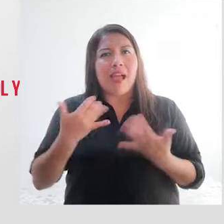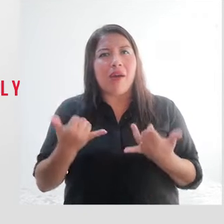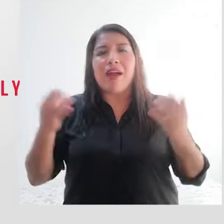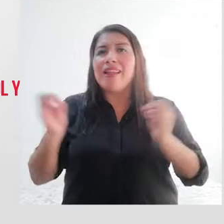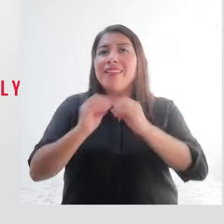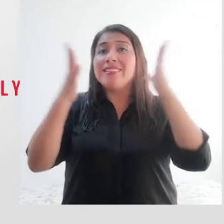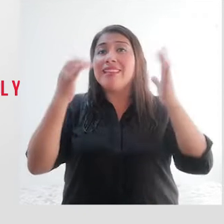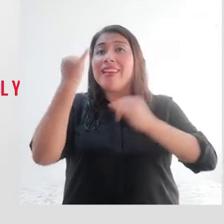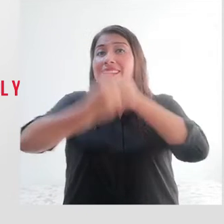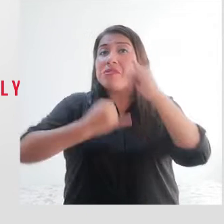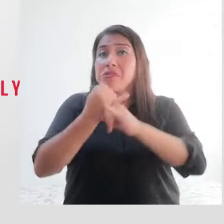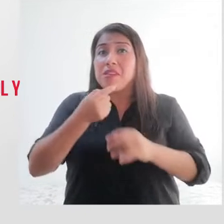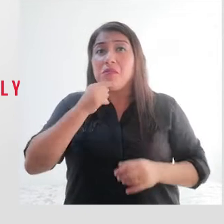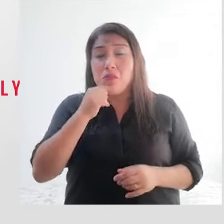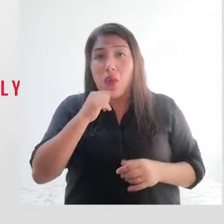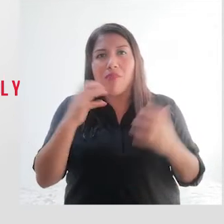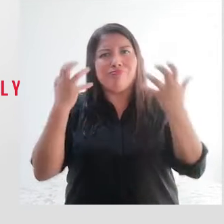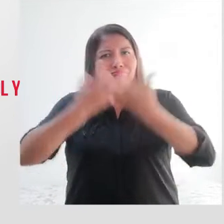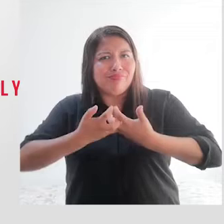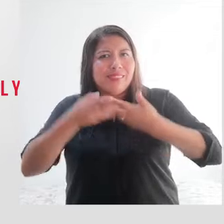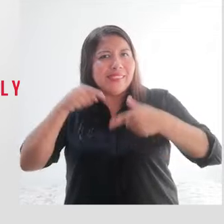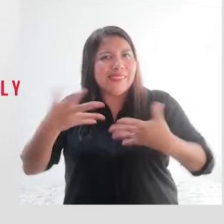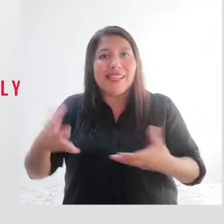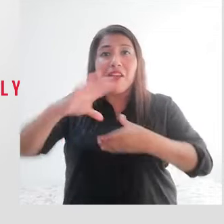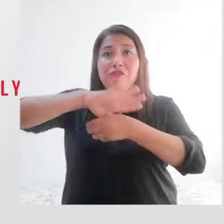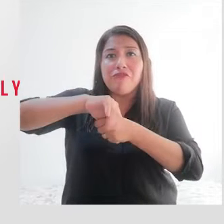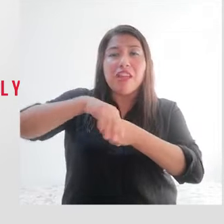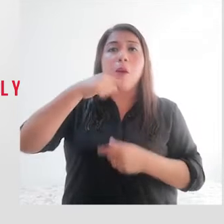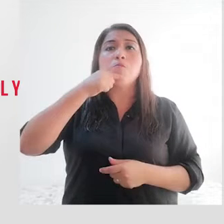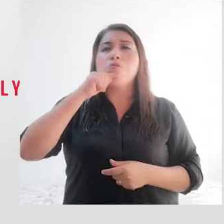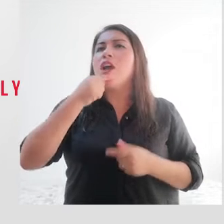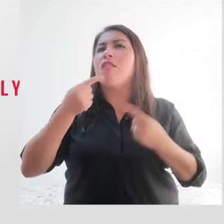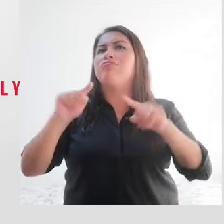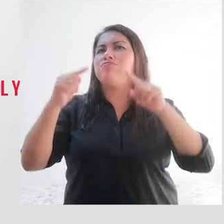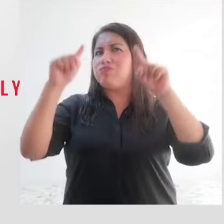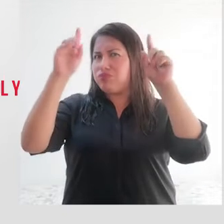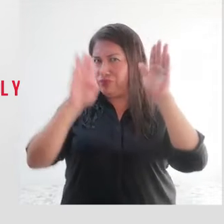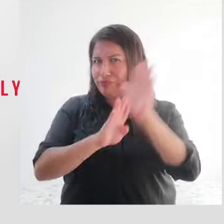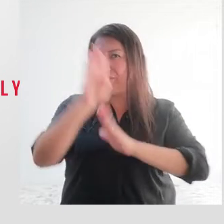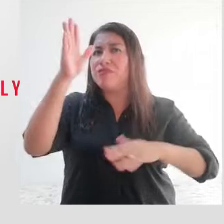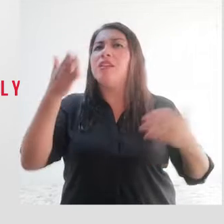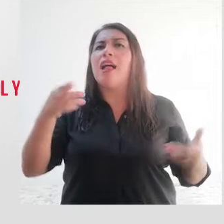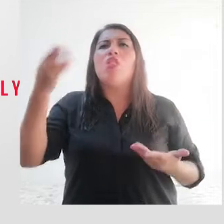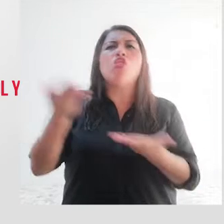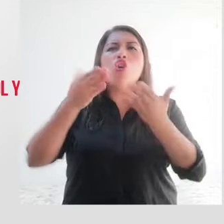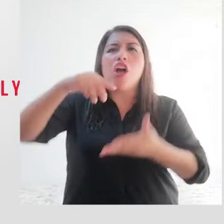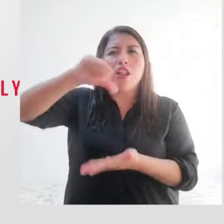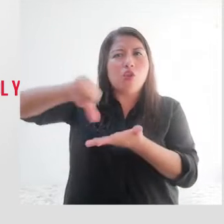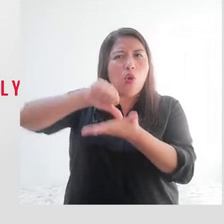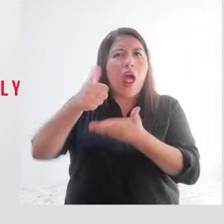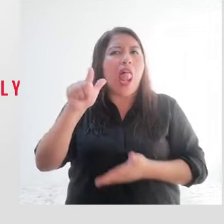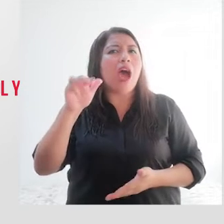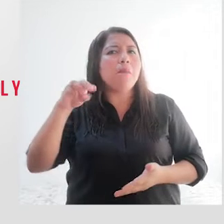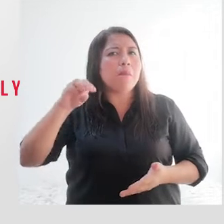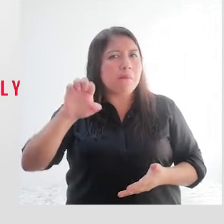el marco del Día Internacional de la Mujer, esta feria de mujeres emprendedoras aquí en Alameda.